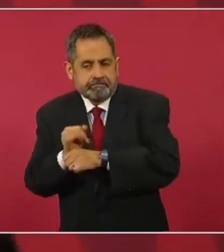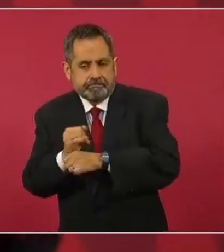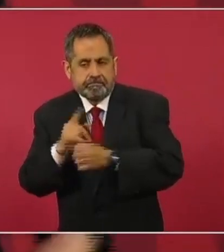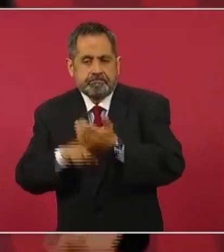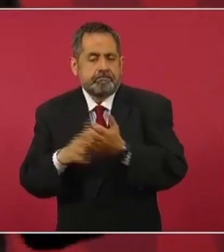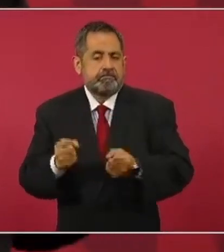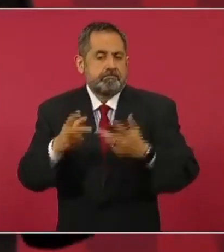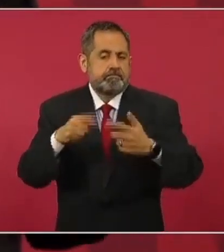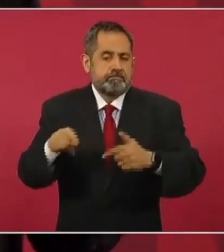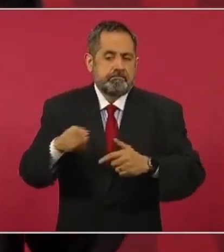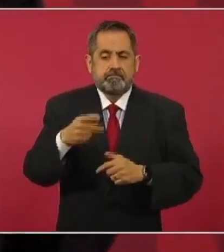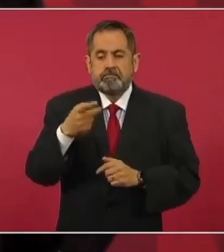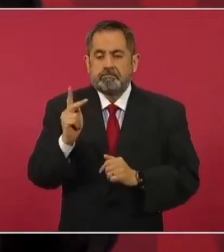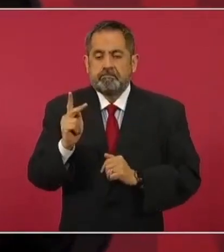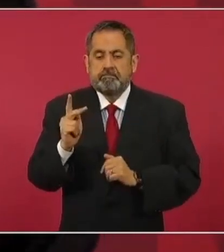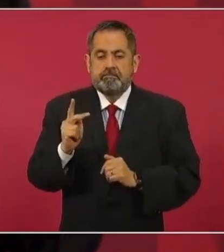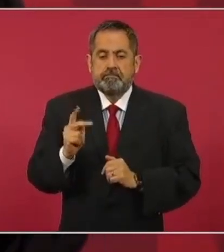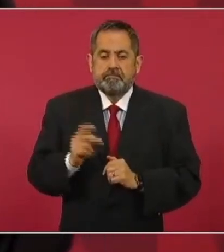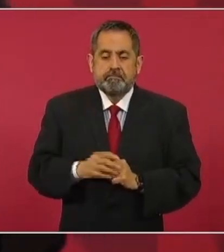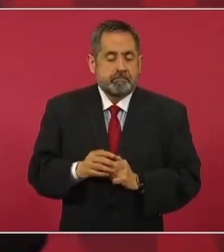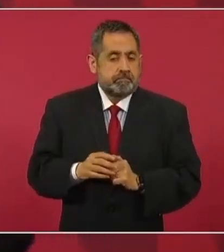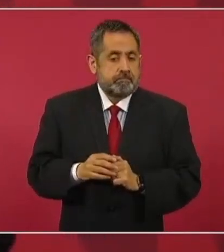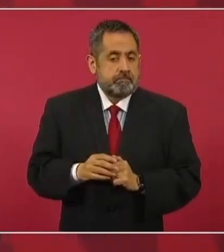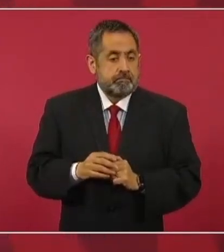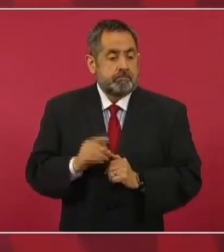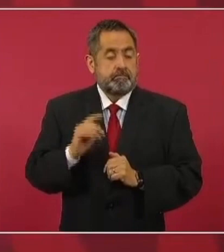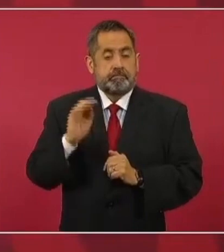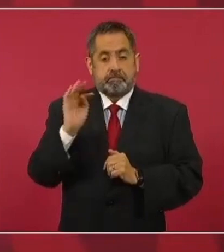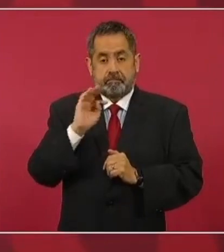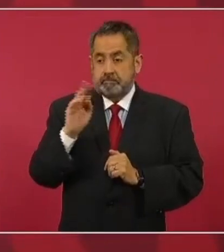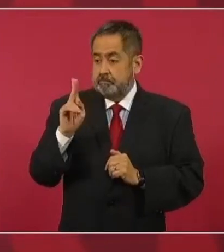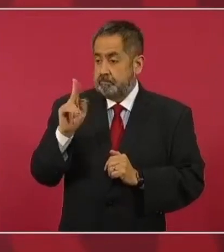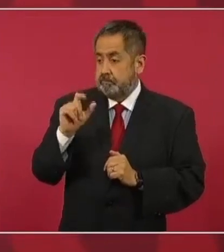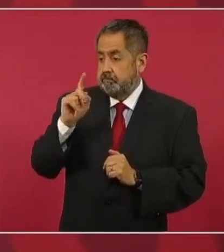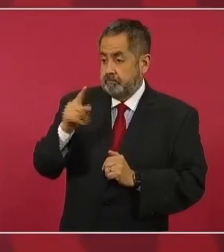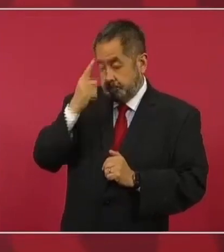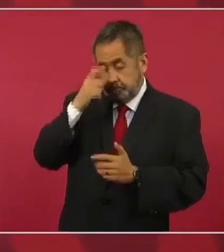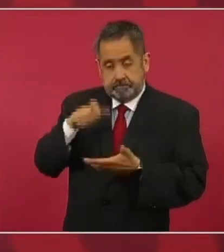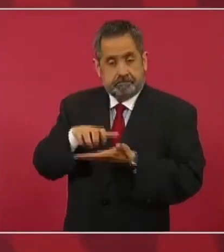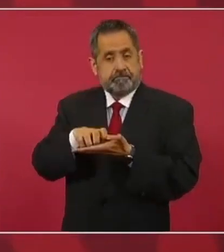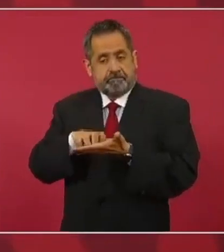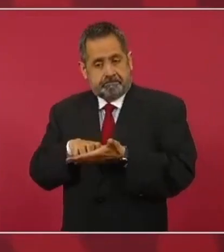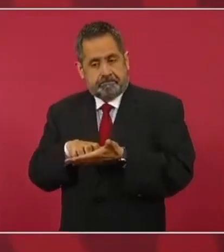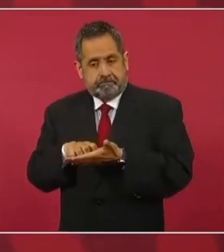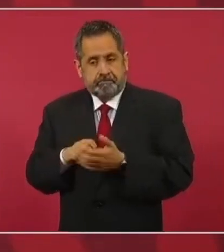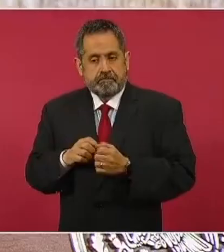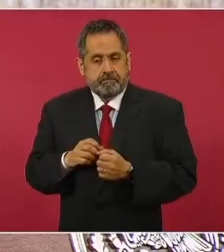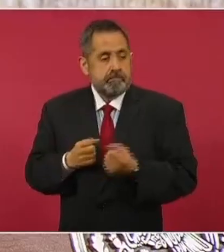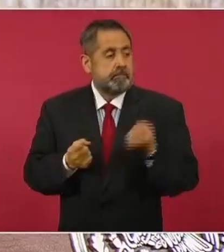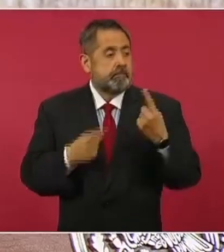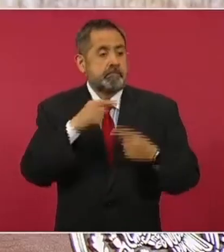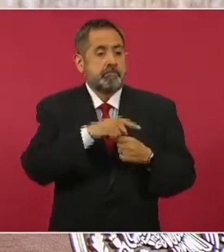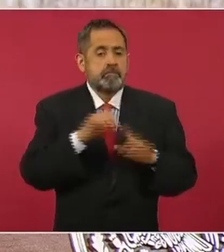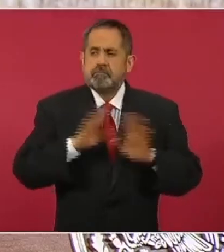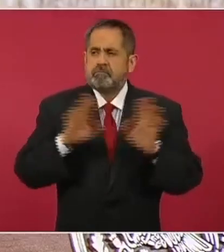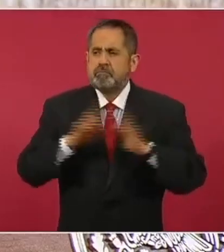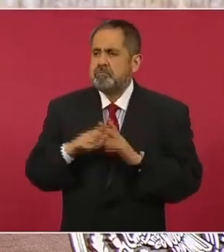Sin embargo, cuando se aplicó el plan de austeridad, empezaron a haber amparos.